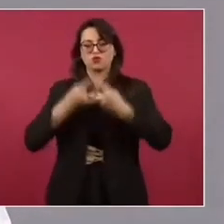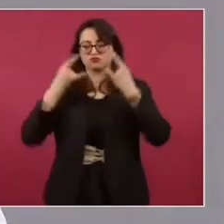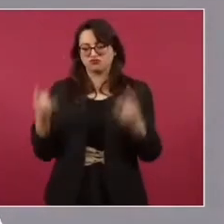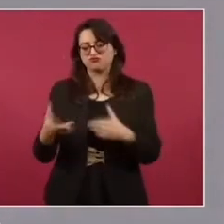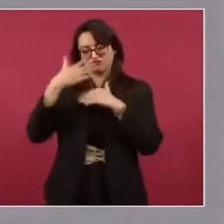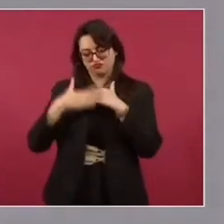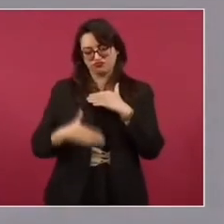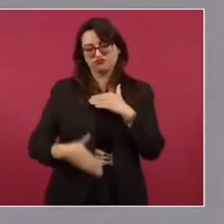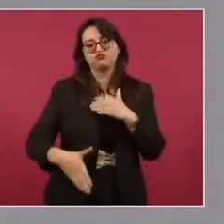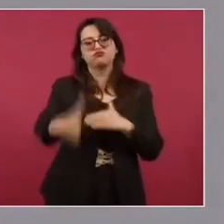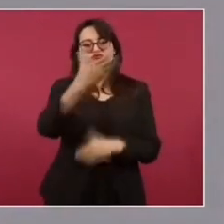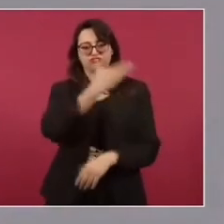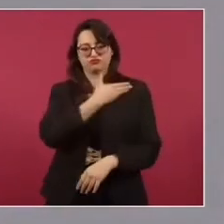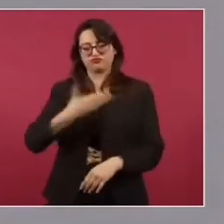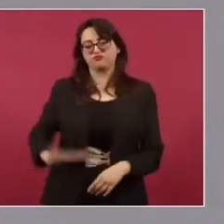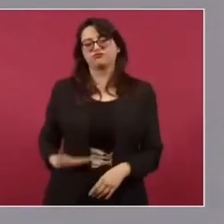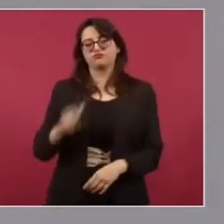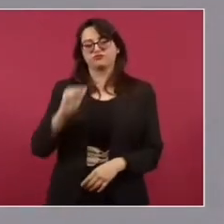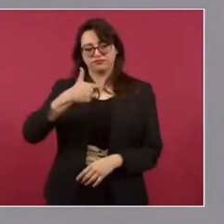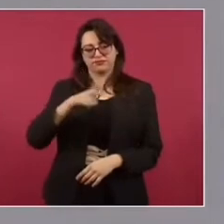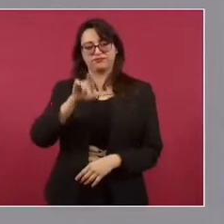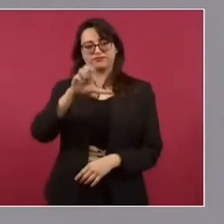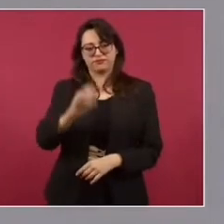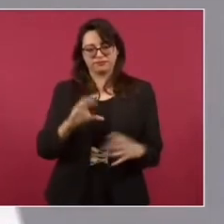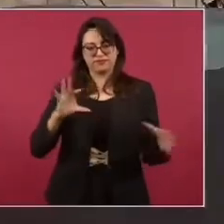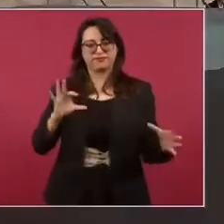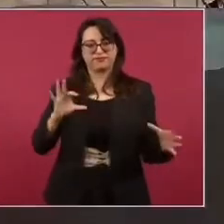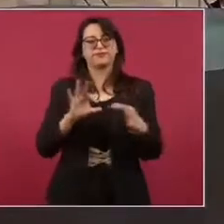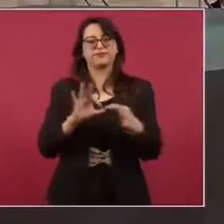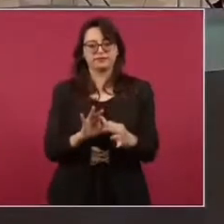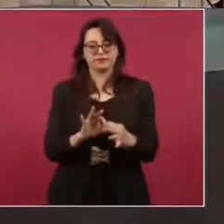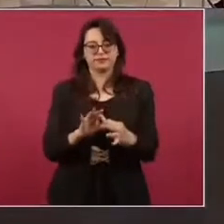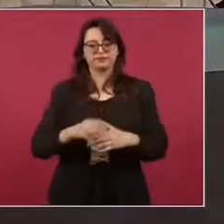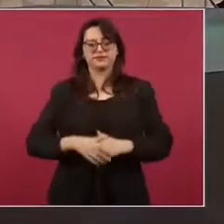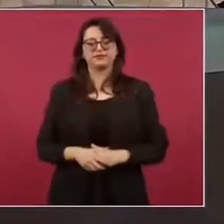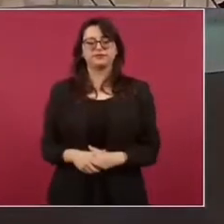con nuestro presidente Andrés Manuel López Obrador.